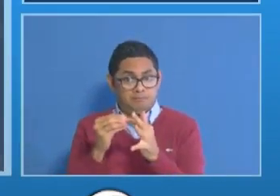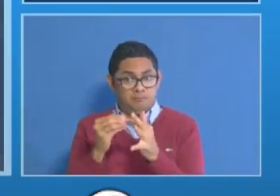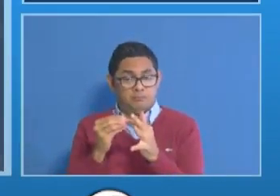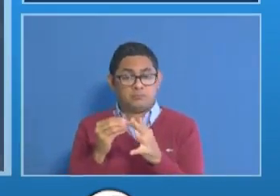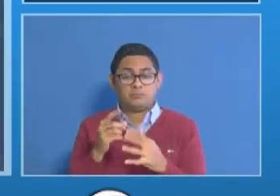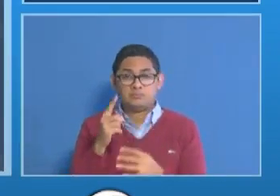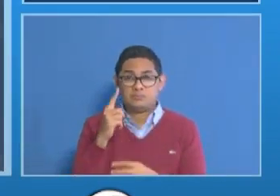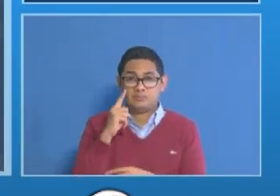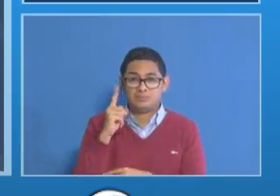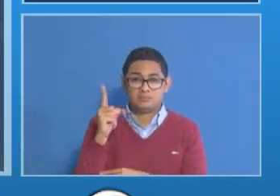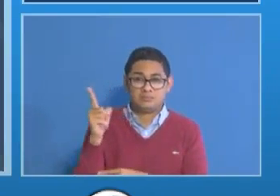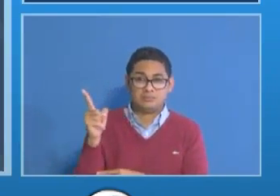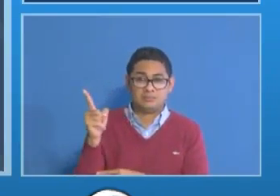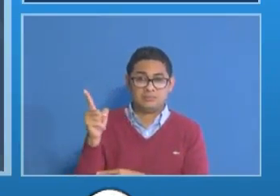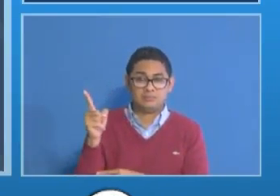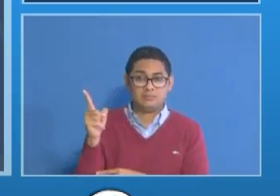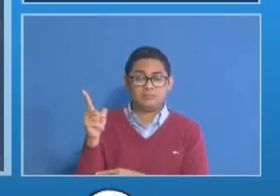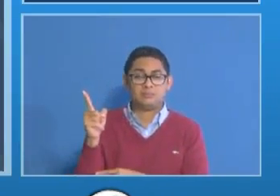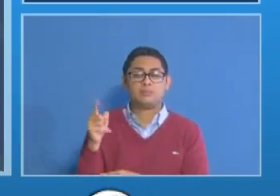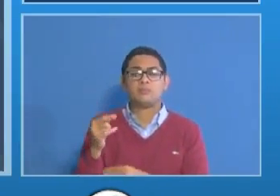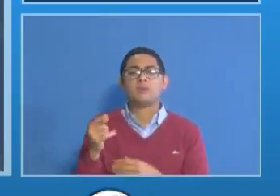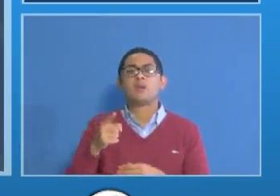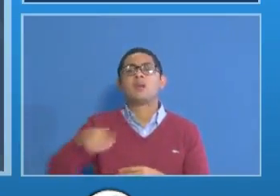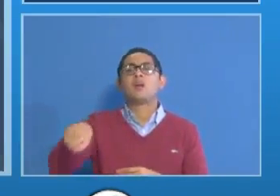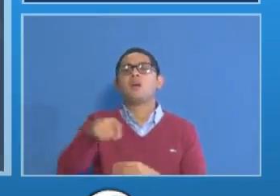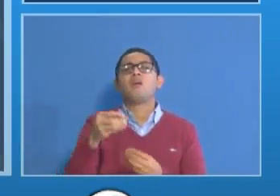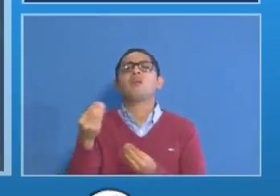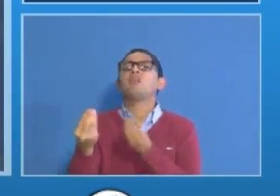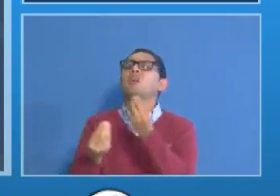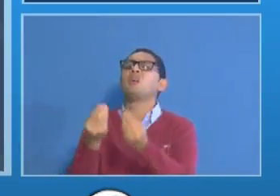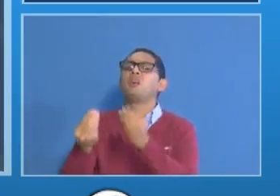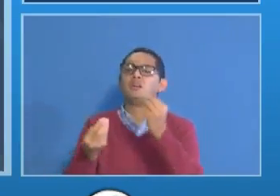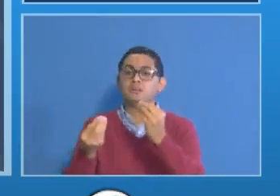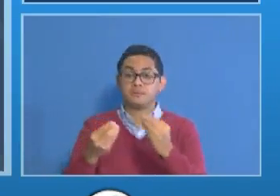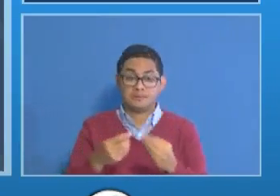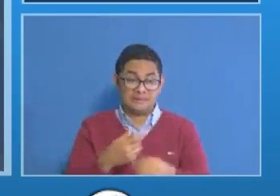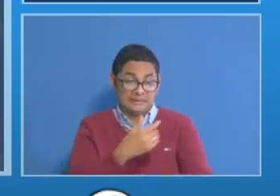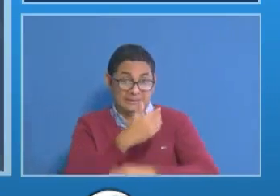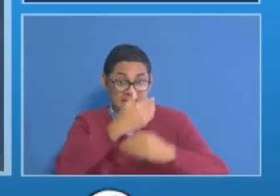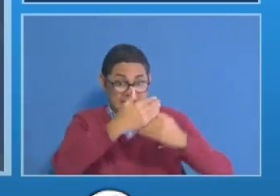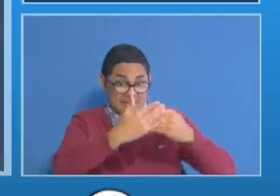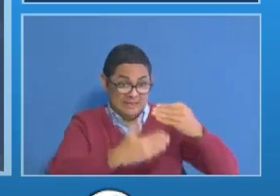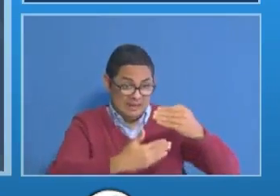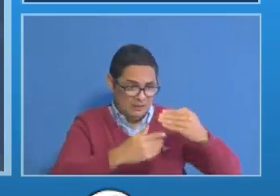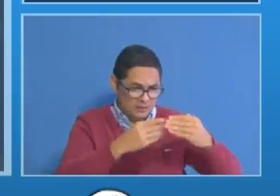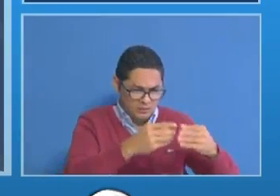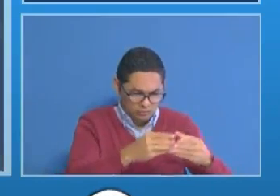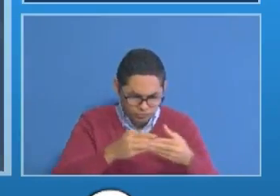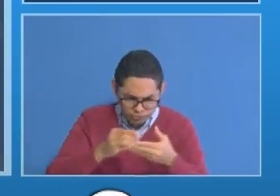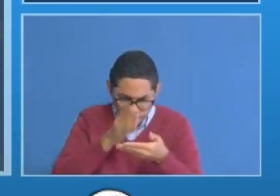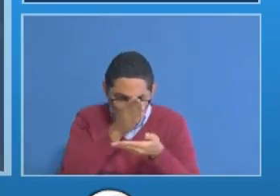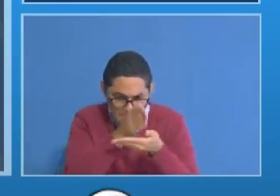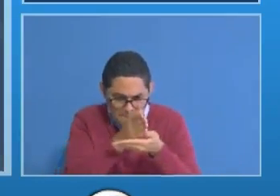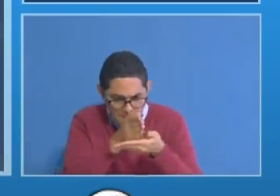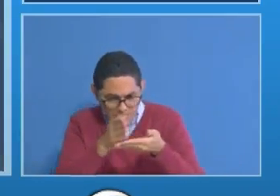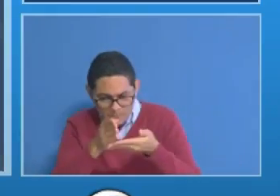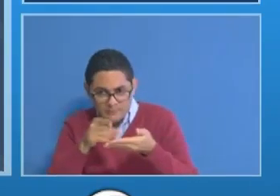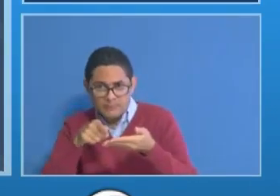donar sangre nos proporciona plasma, que en este caso puede ser un tratamiento